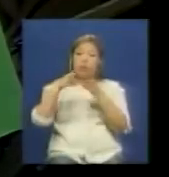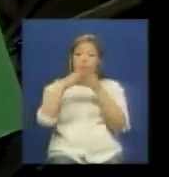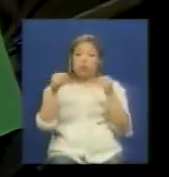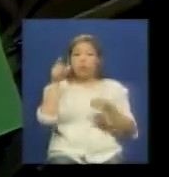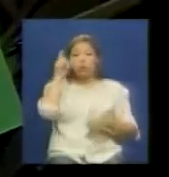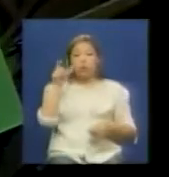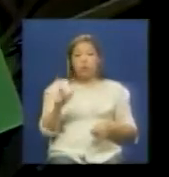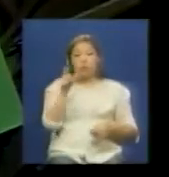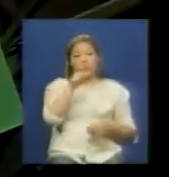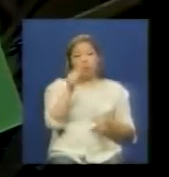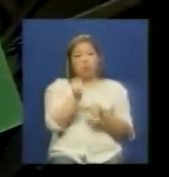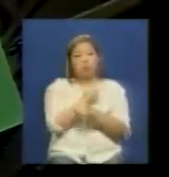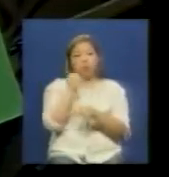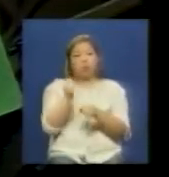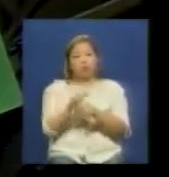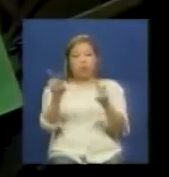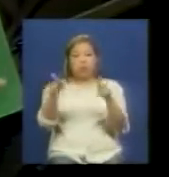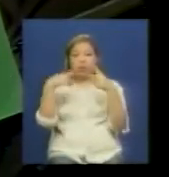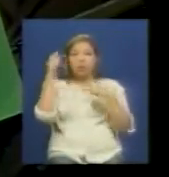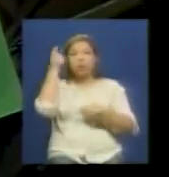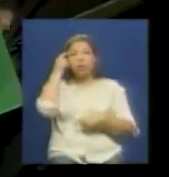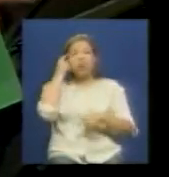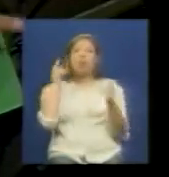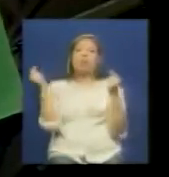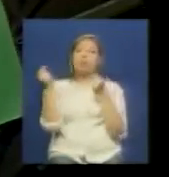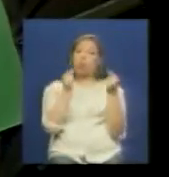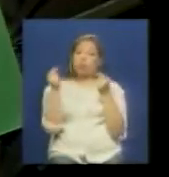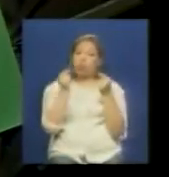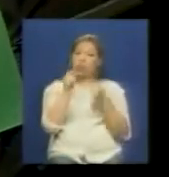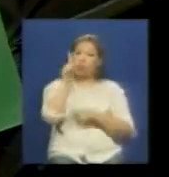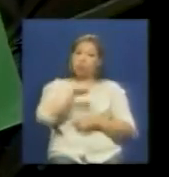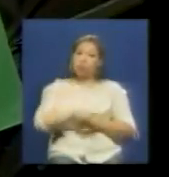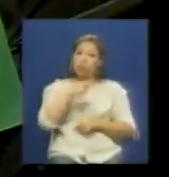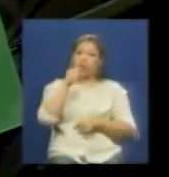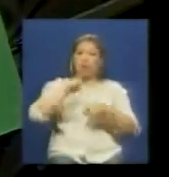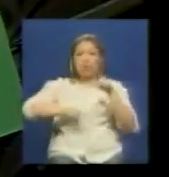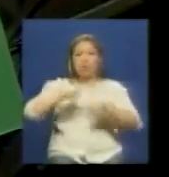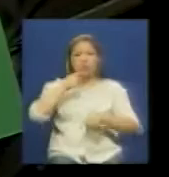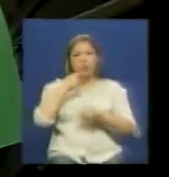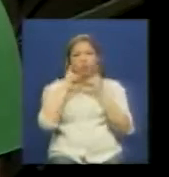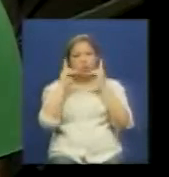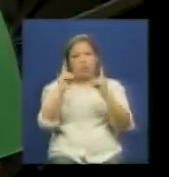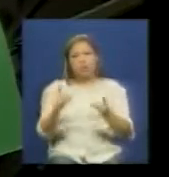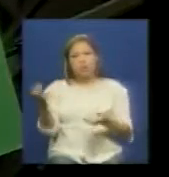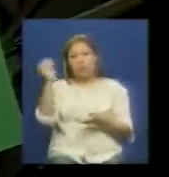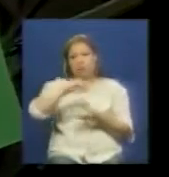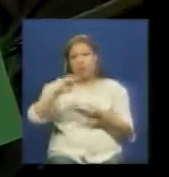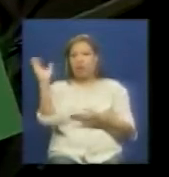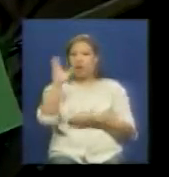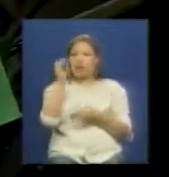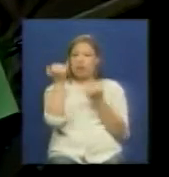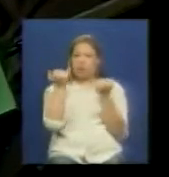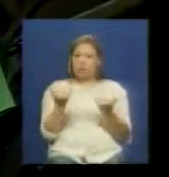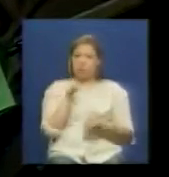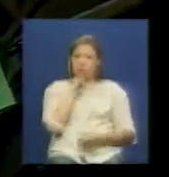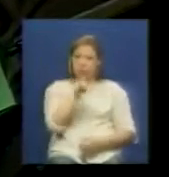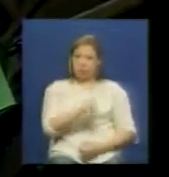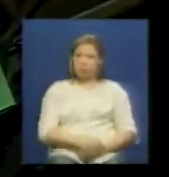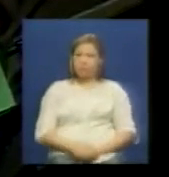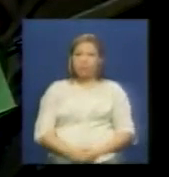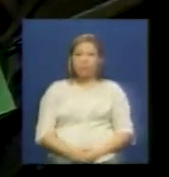todo el público de Avila TV para que lo pueda visualizar y además seguimos discutiendo con esto con el que también tiene cosas que decir ya venimos con más de Caracas en directo